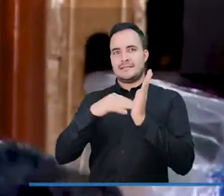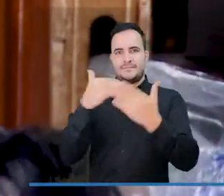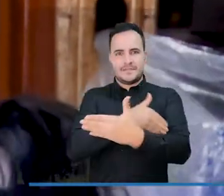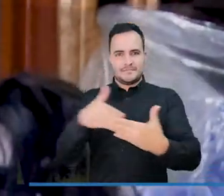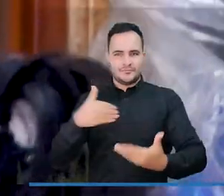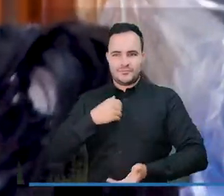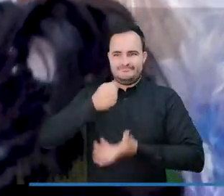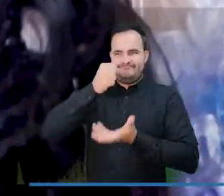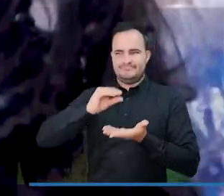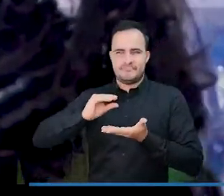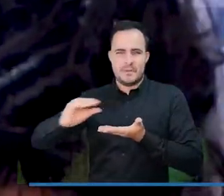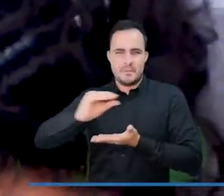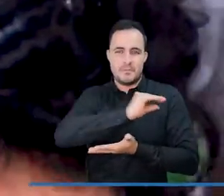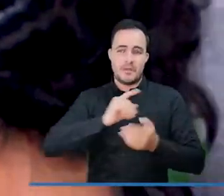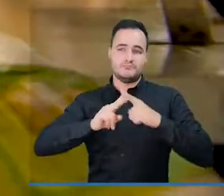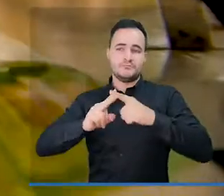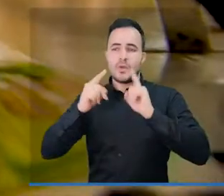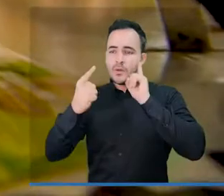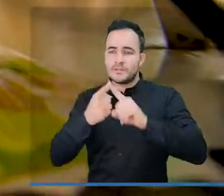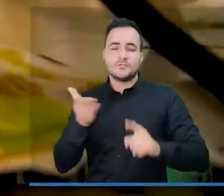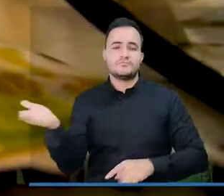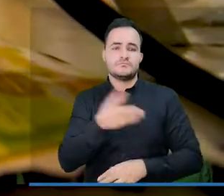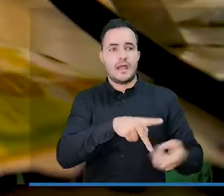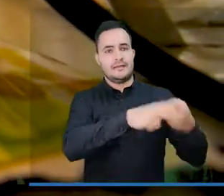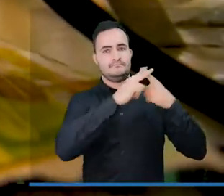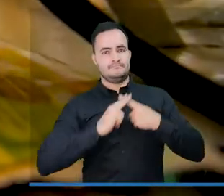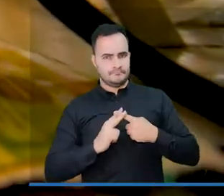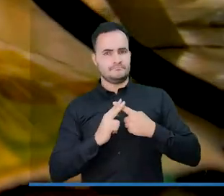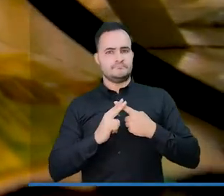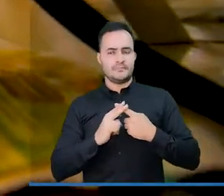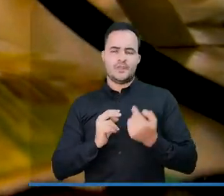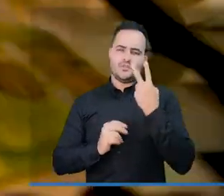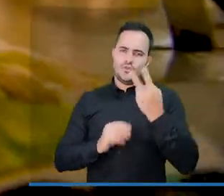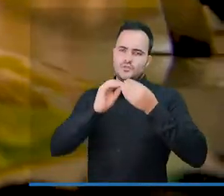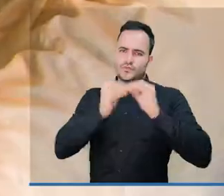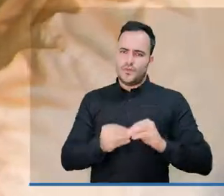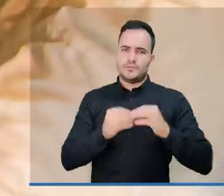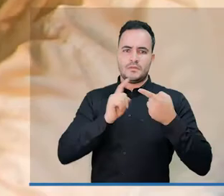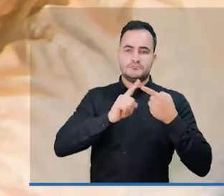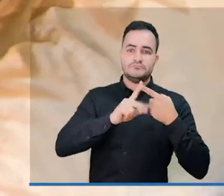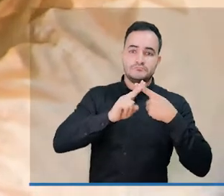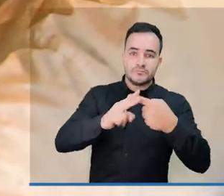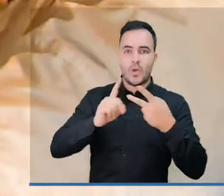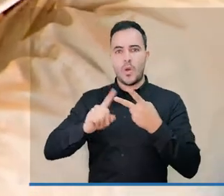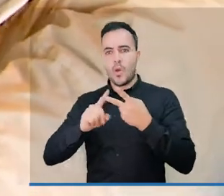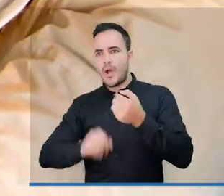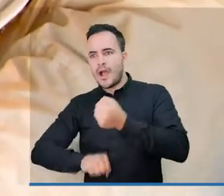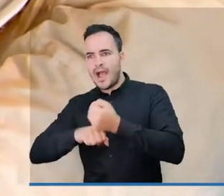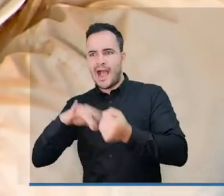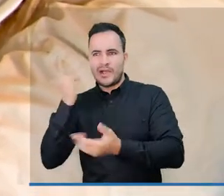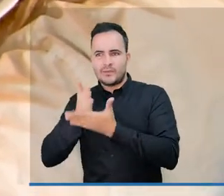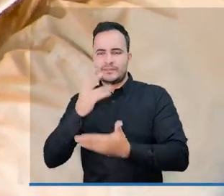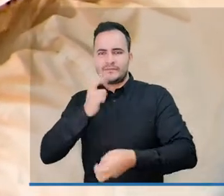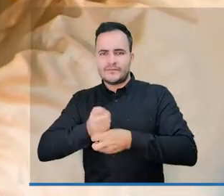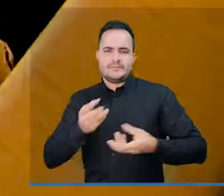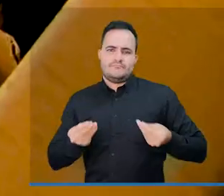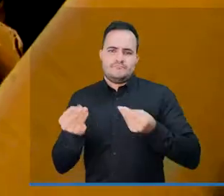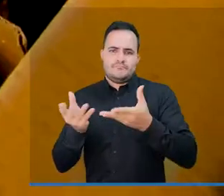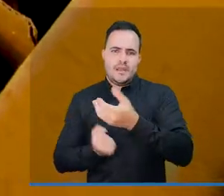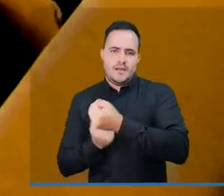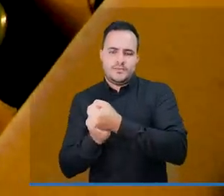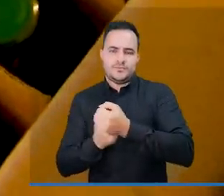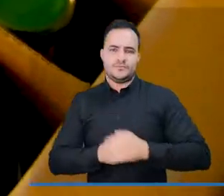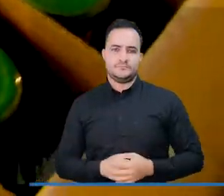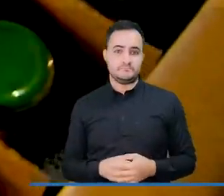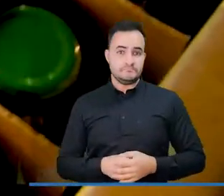distribuidos en dos líneas de crédito y una de garantía. Esto como alivio para las empresas afectadas por la pandemia. De esta